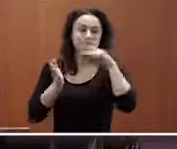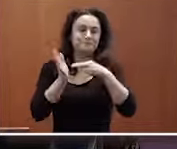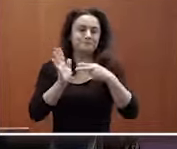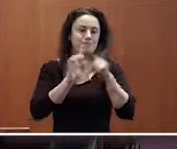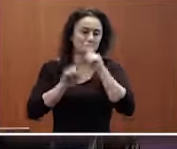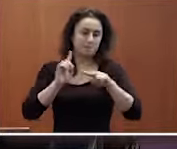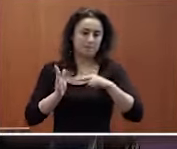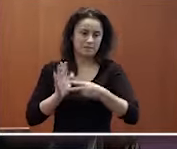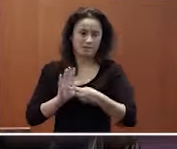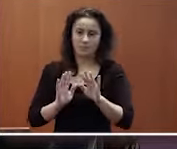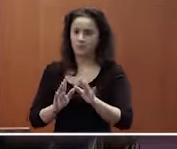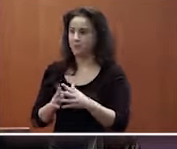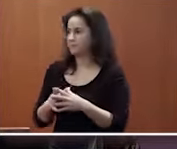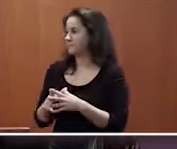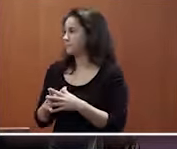minutito